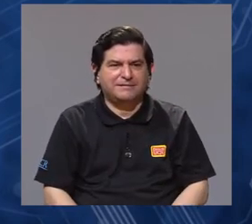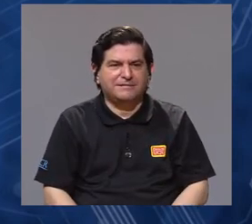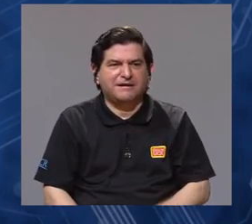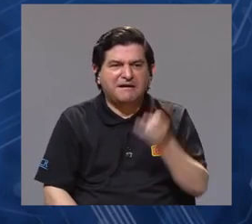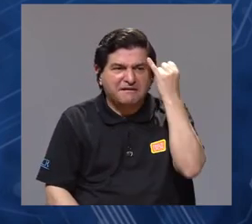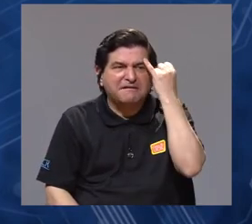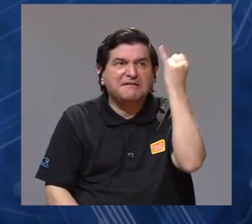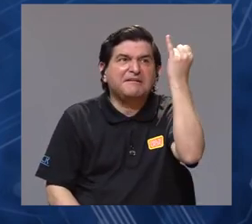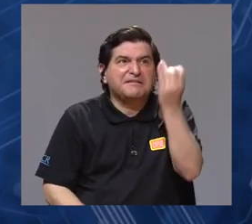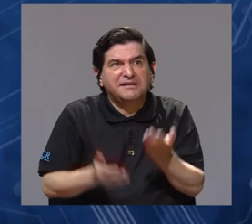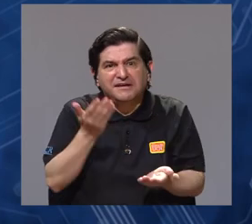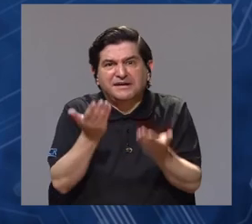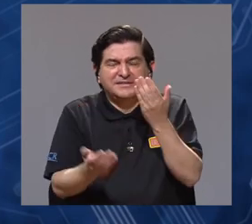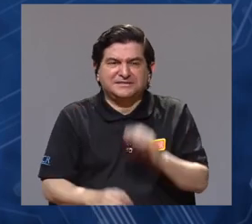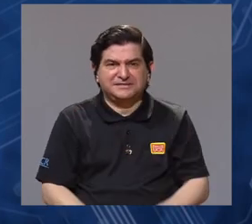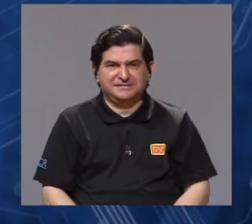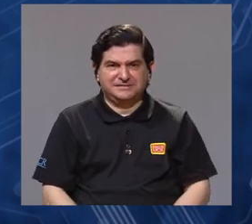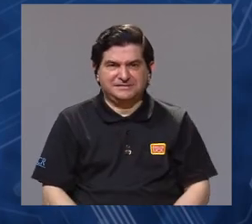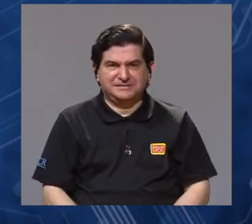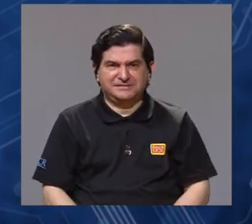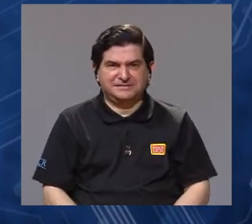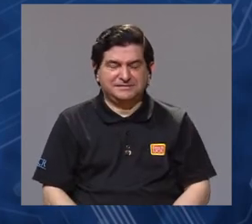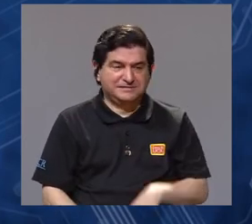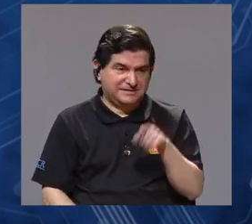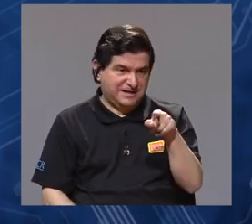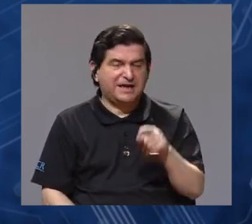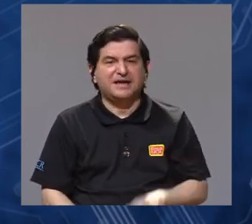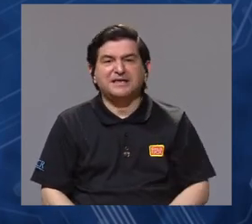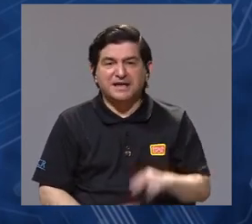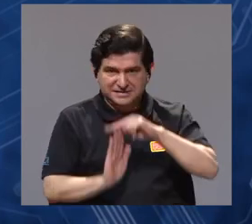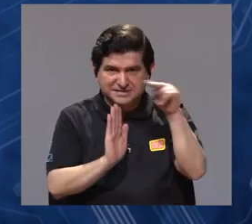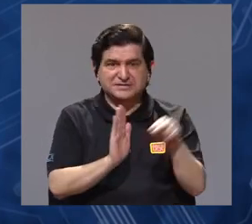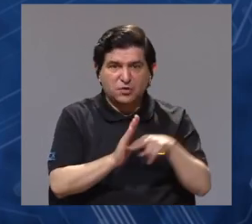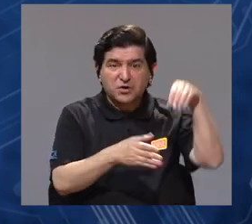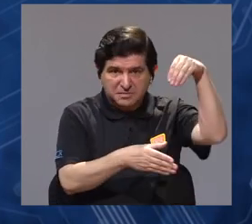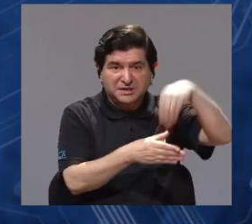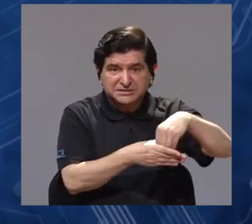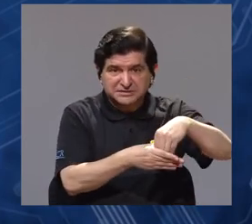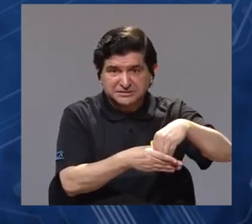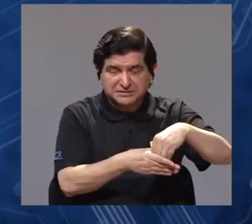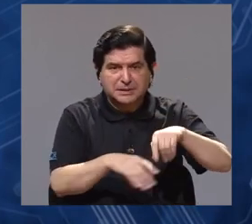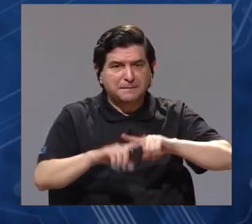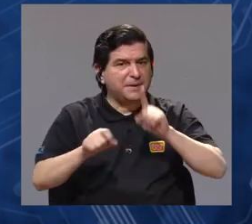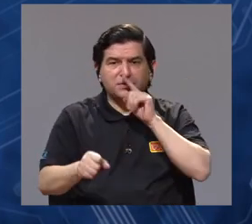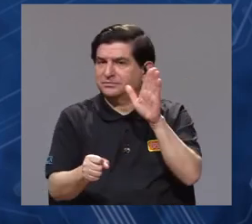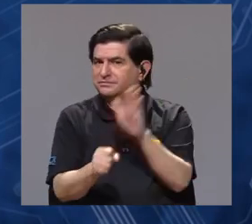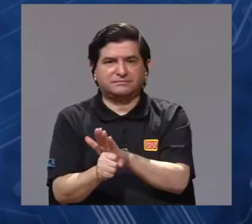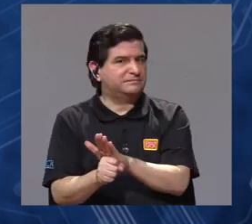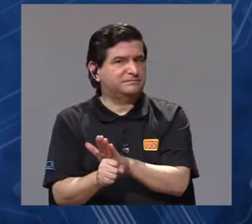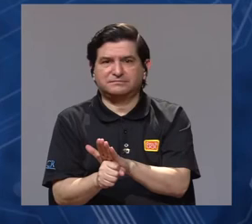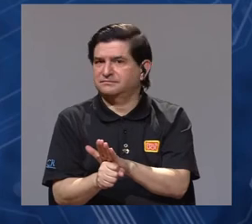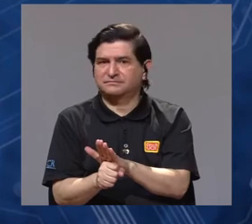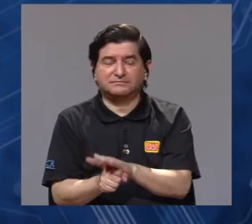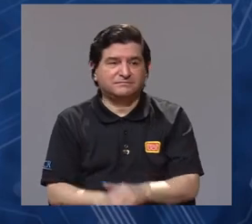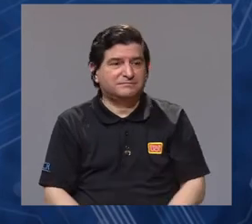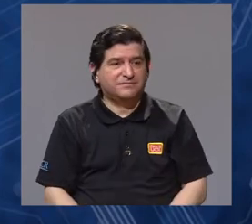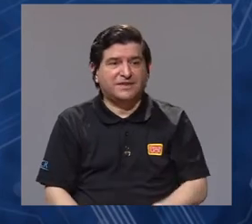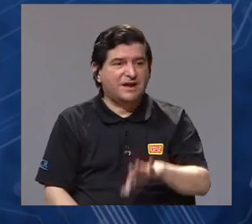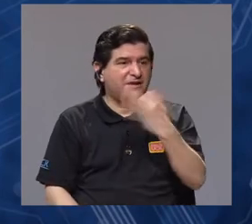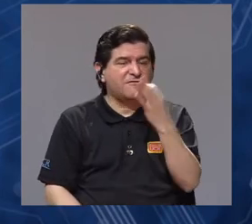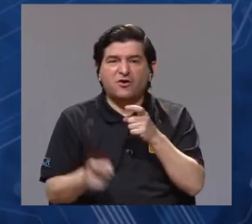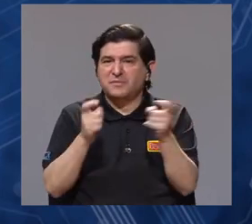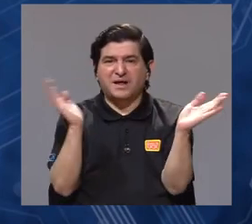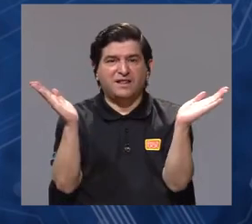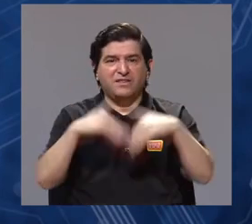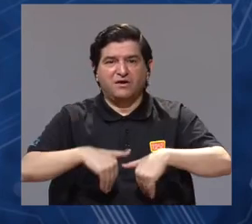ideas que están en nuestras normativas en nuestras leyes que no se cumplen ¿verdad? No